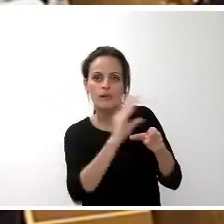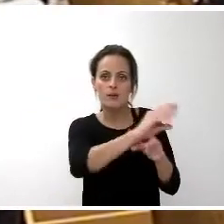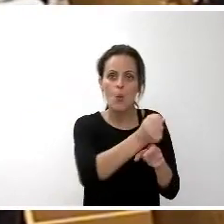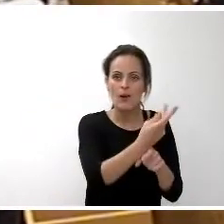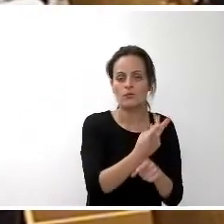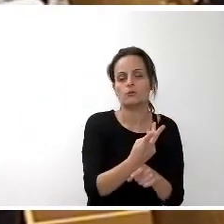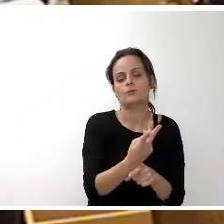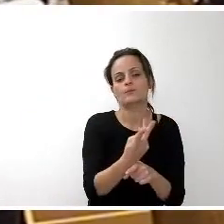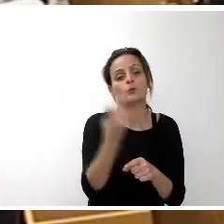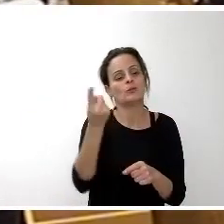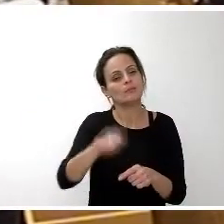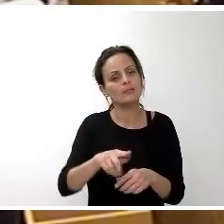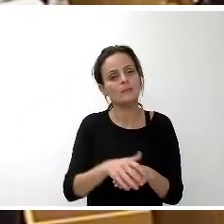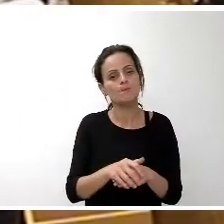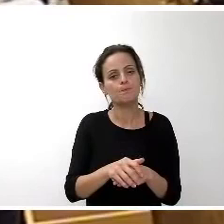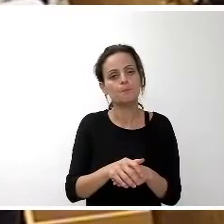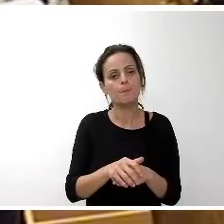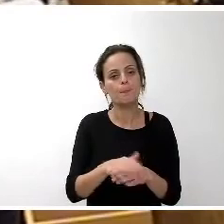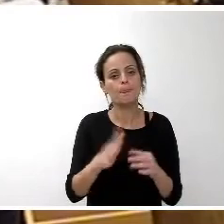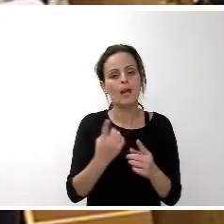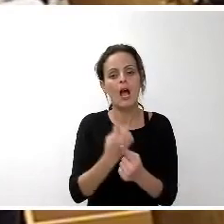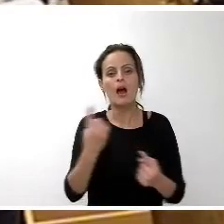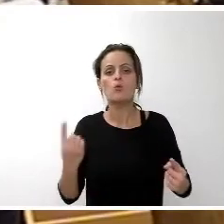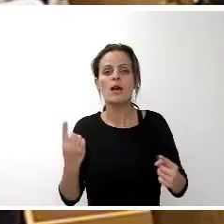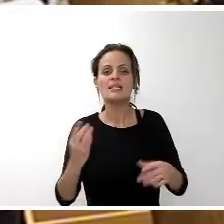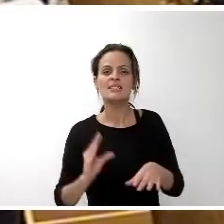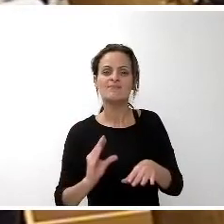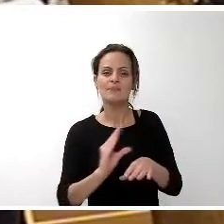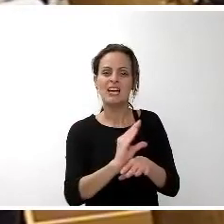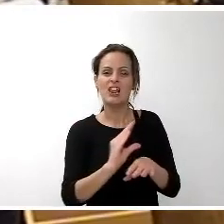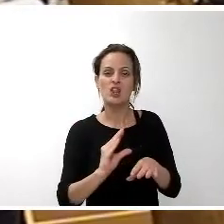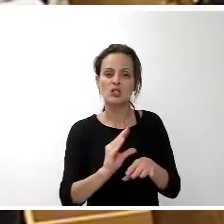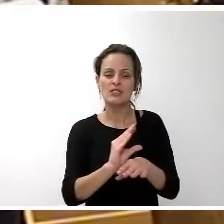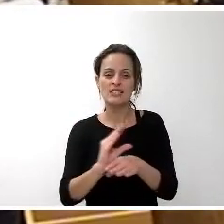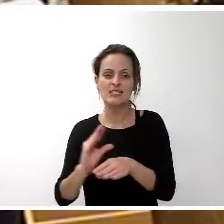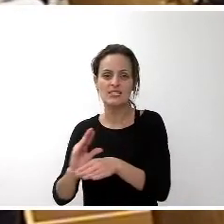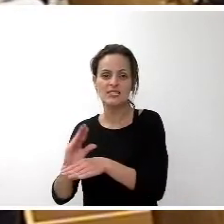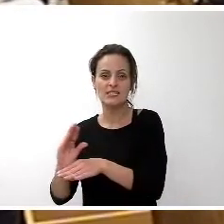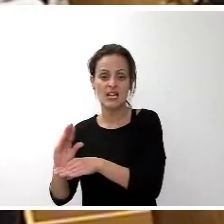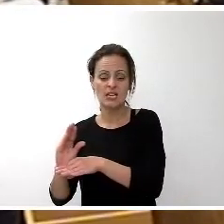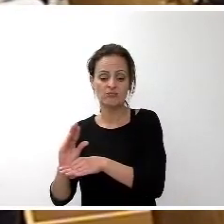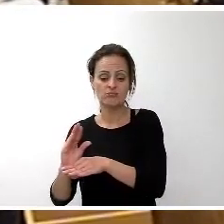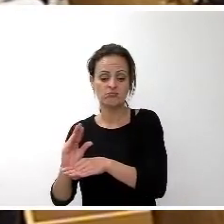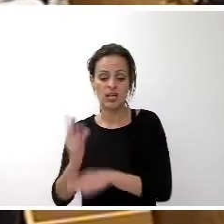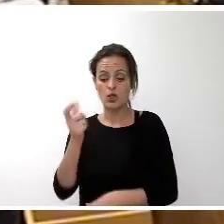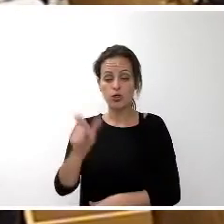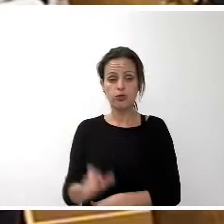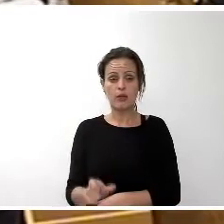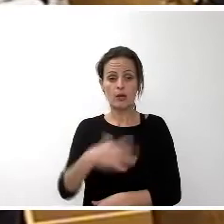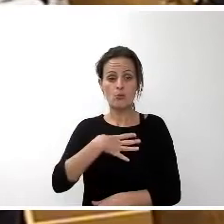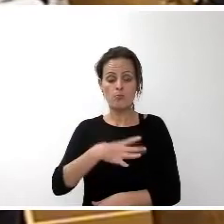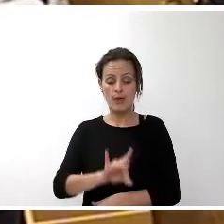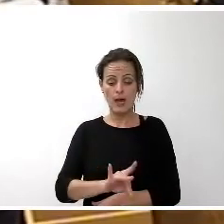el hecho de que todas estas inversiones el ciudadano pueda verse como si se